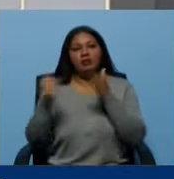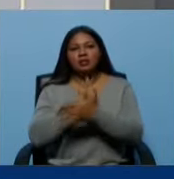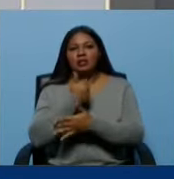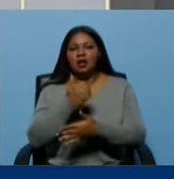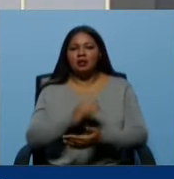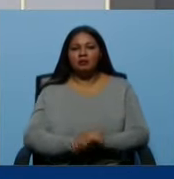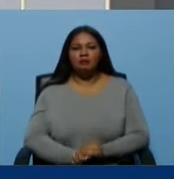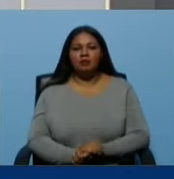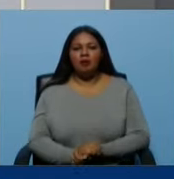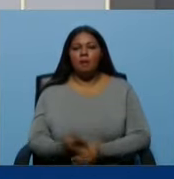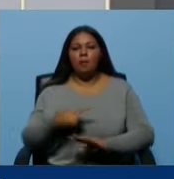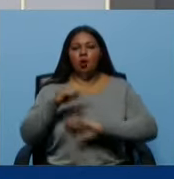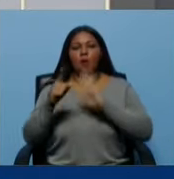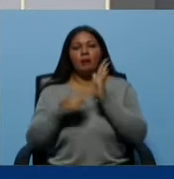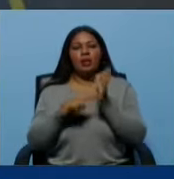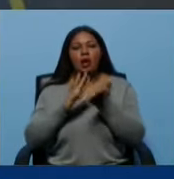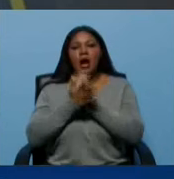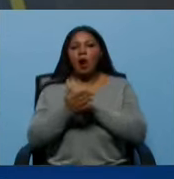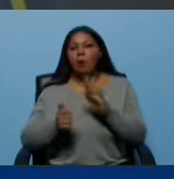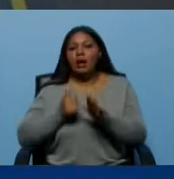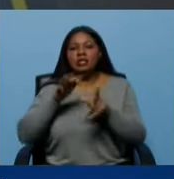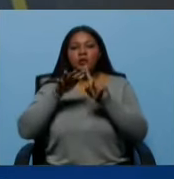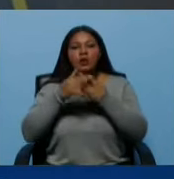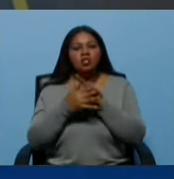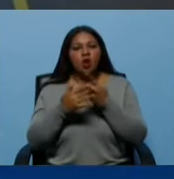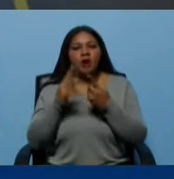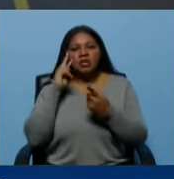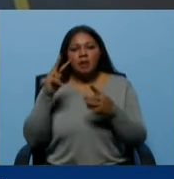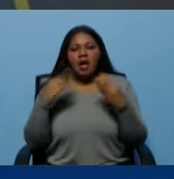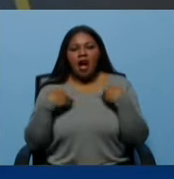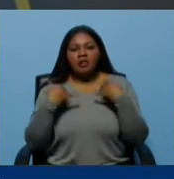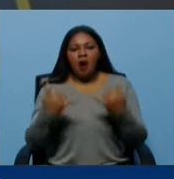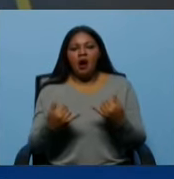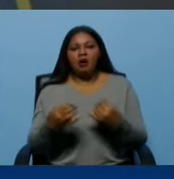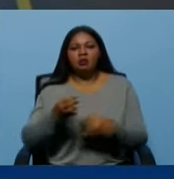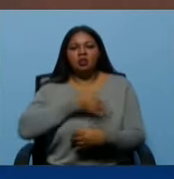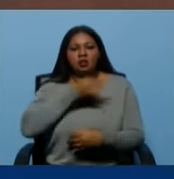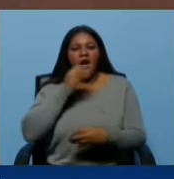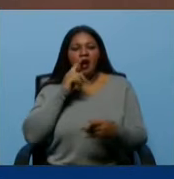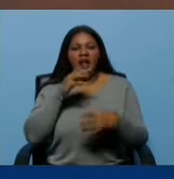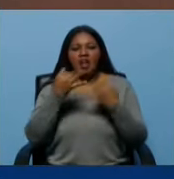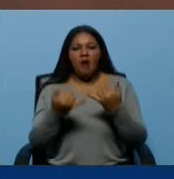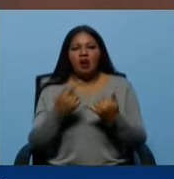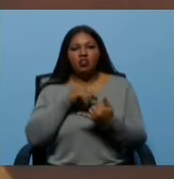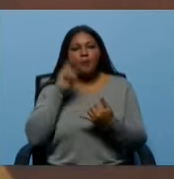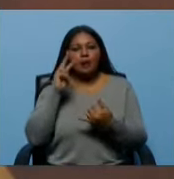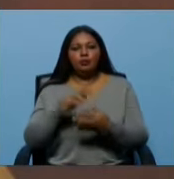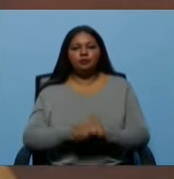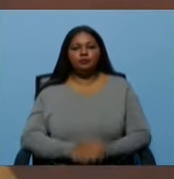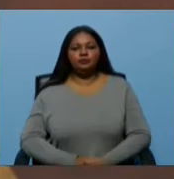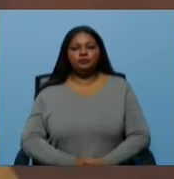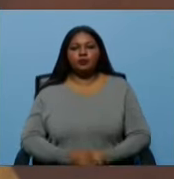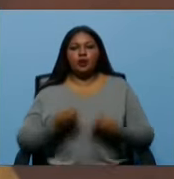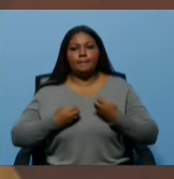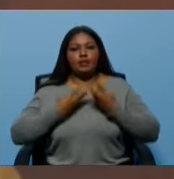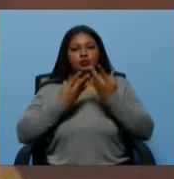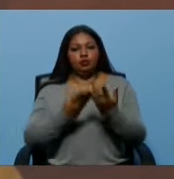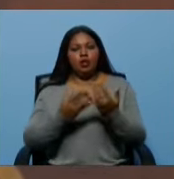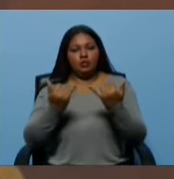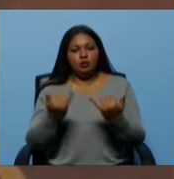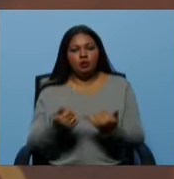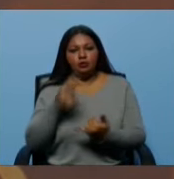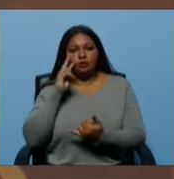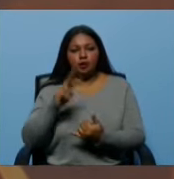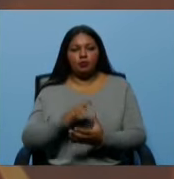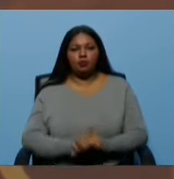para acabar con cualquier expresión fascista que pueda reproducirse en la sociedad. Ahora, como usted decía, hay expresiones de este tipo de...